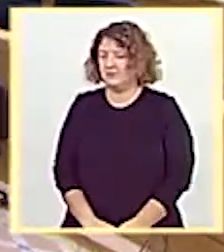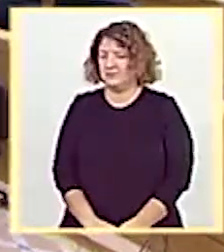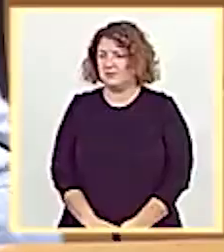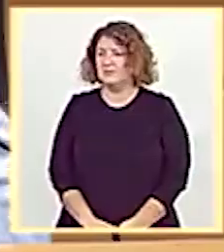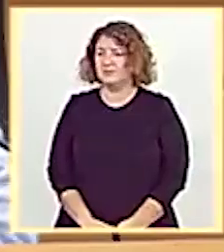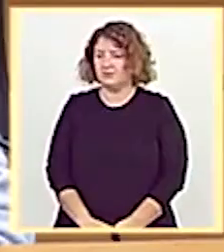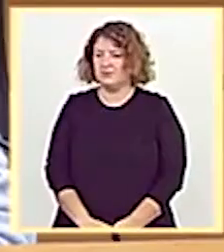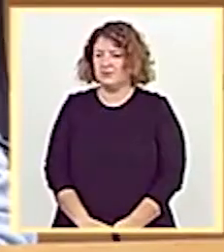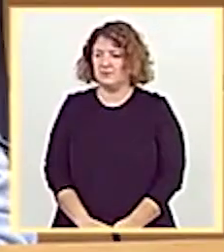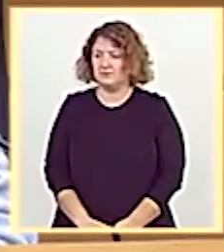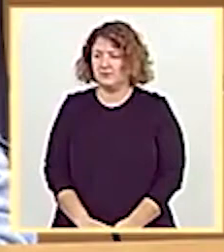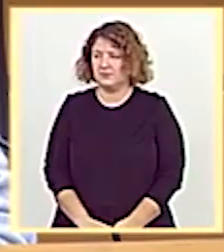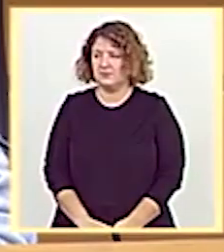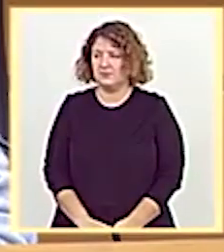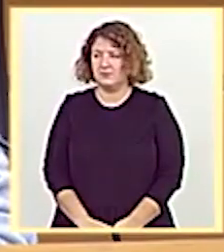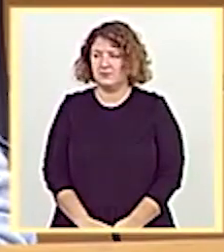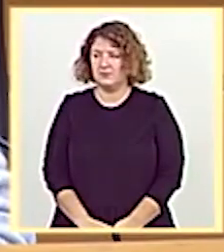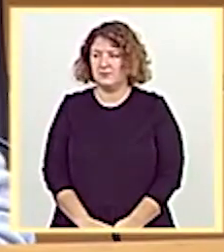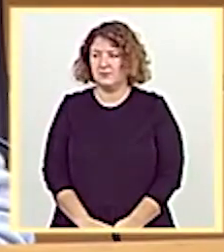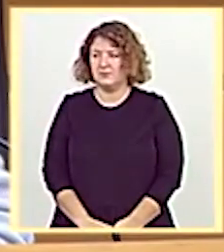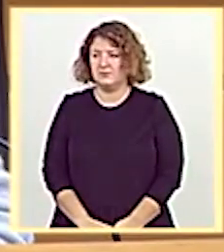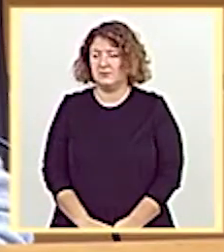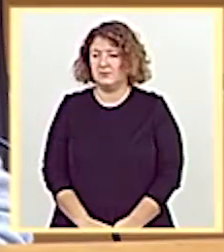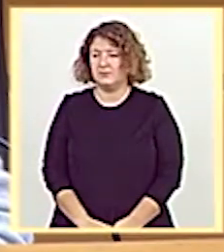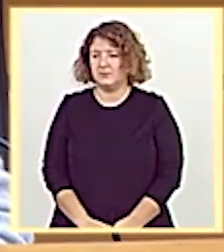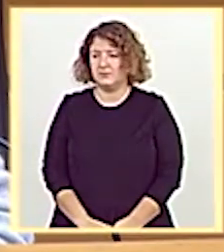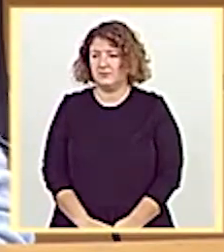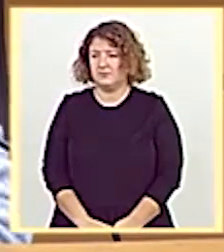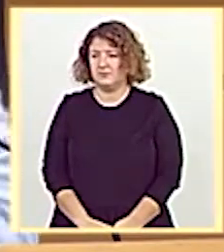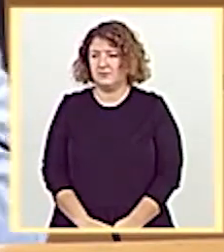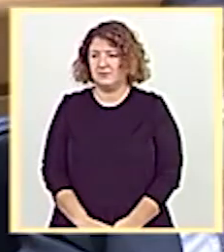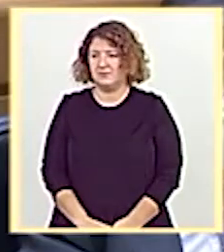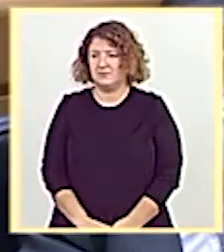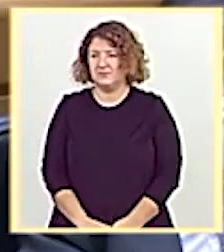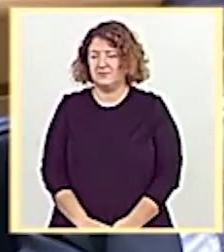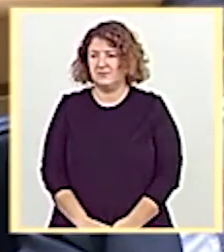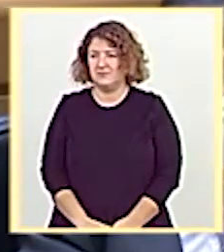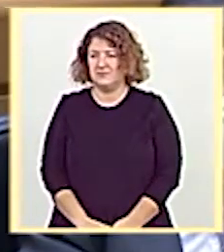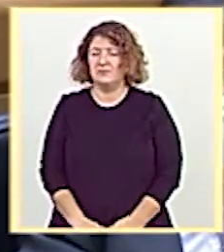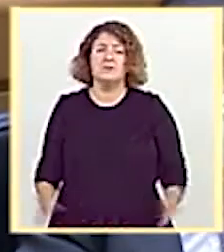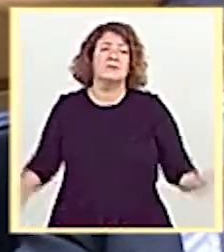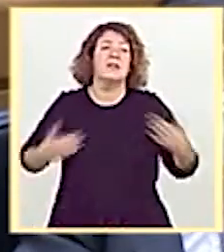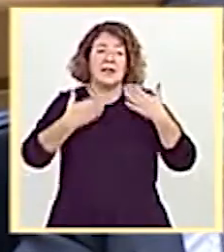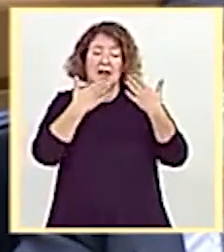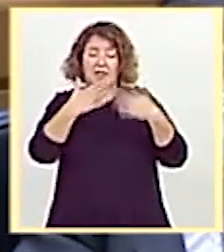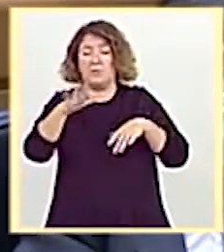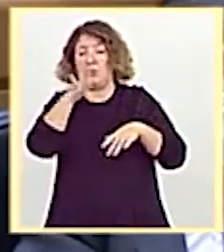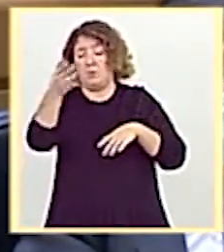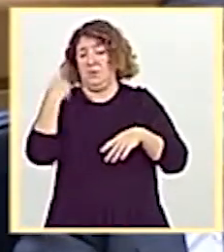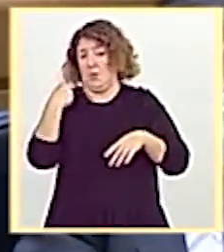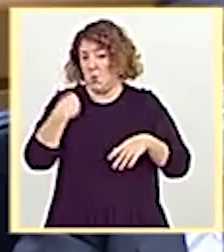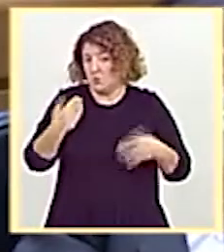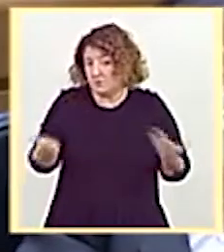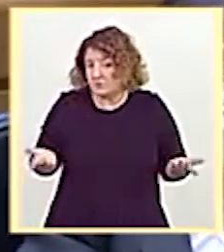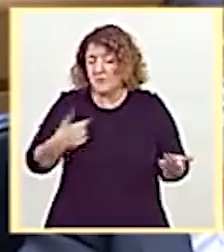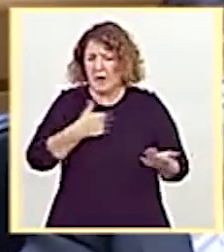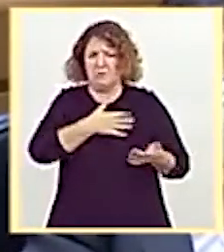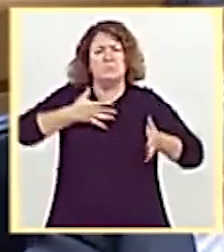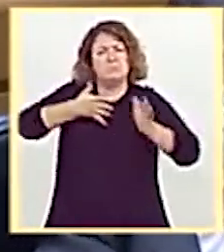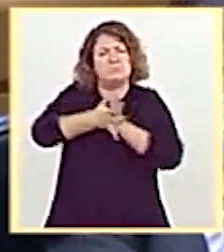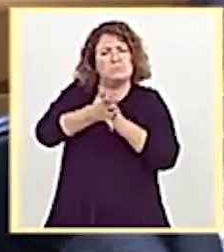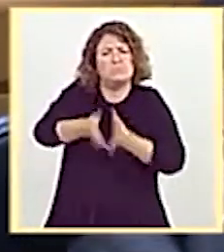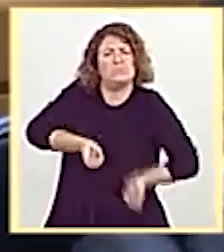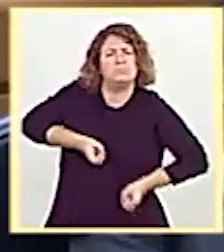Señora ministra de Industria, Comercio y Turismo. Gracias, presidenta. Señoría, le agradezco que me haga esta pregunta porque me permite explicar